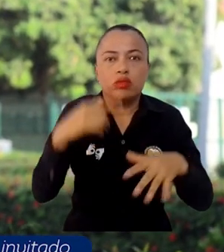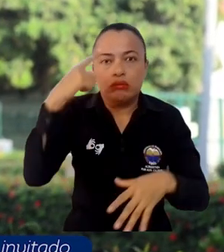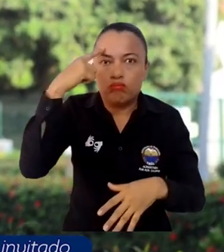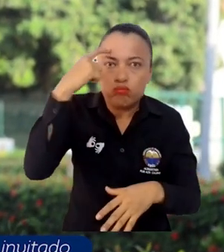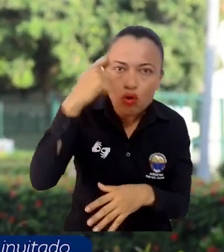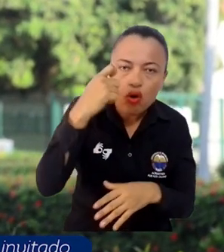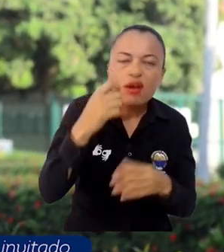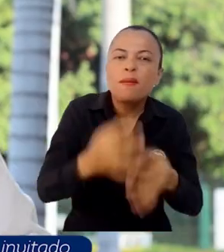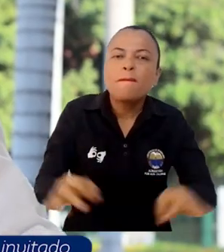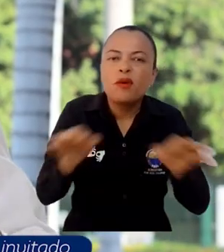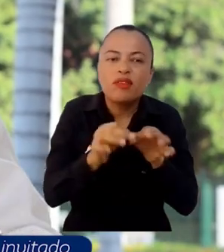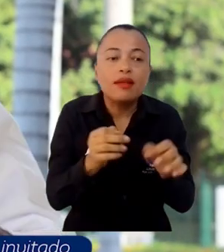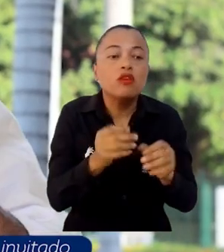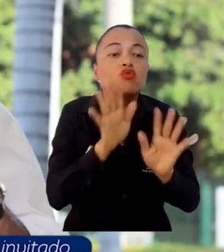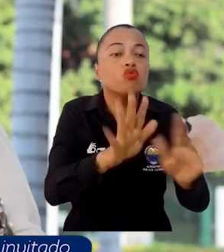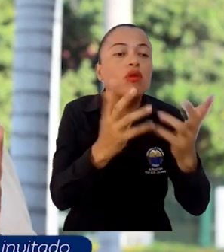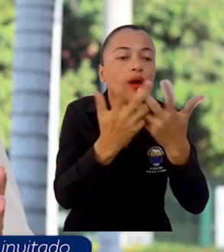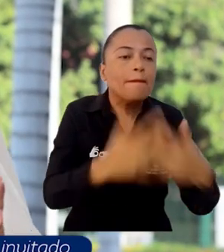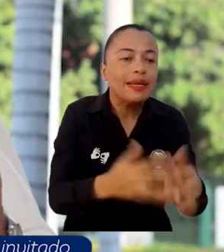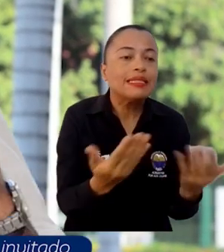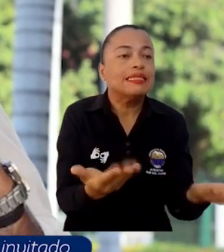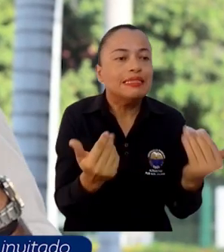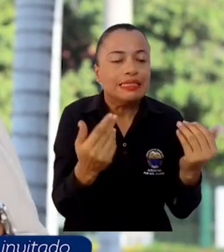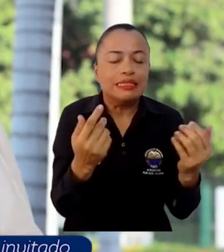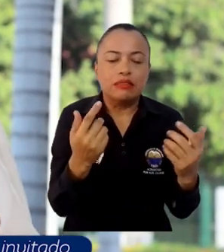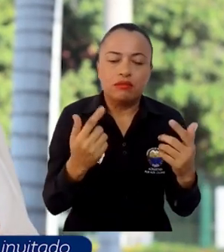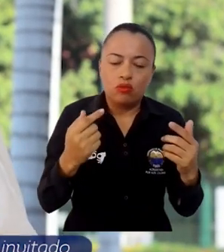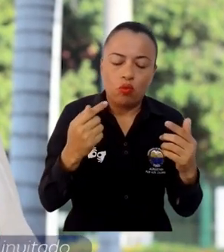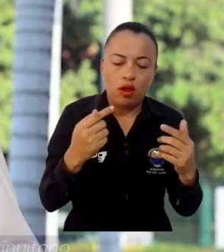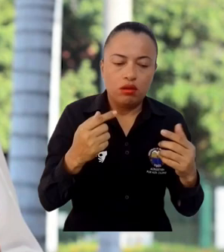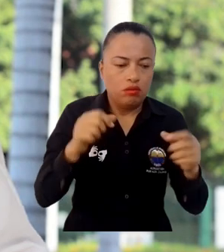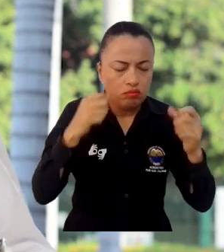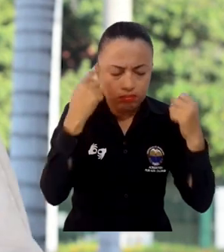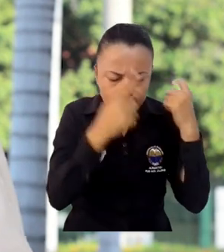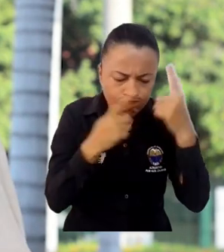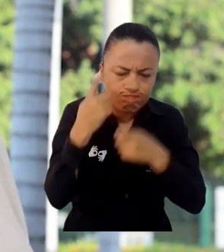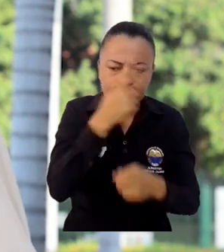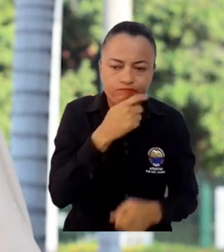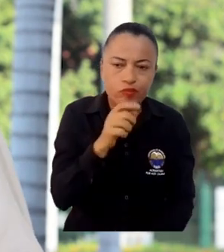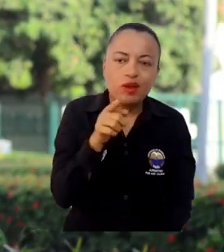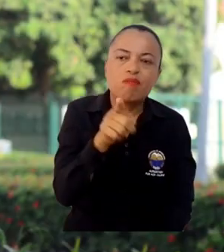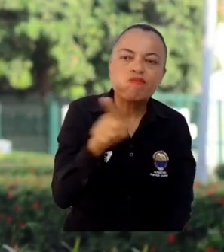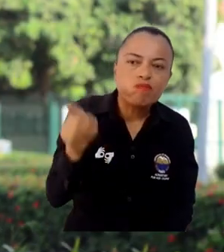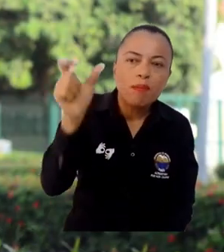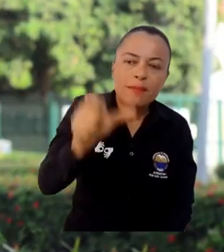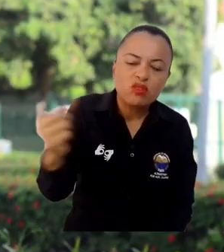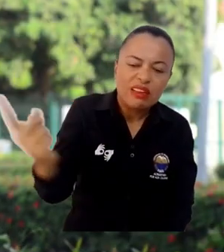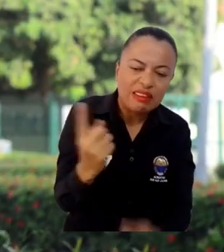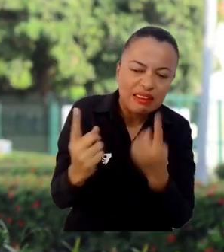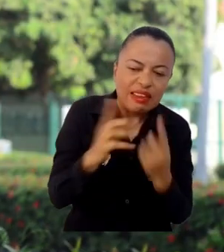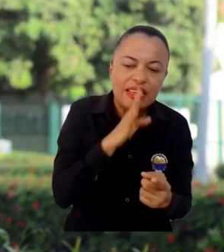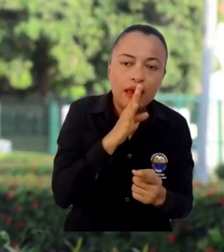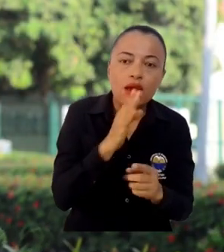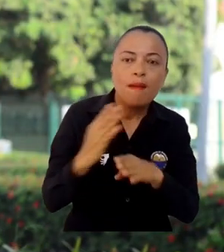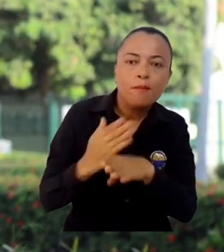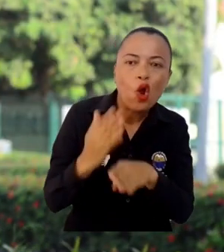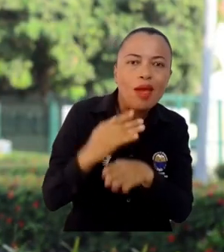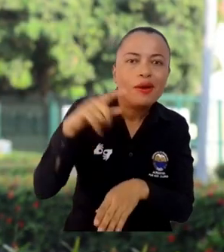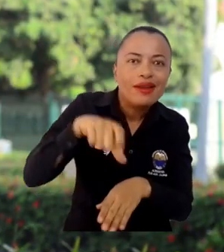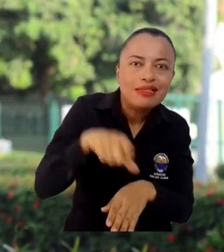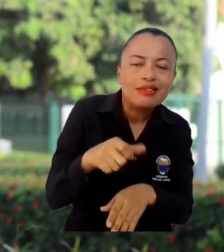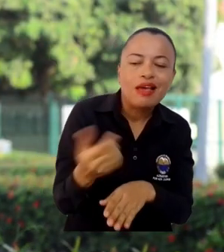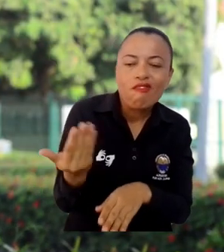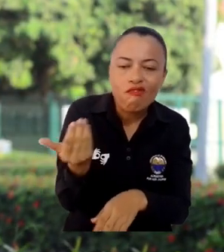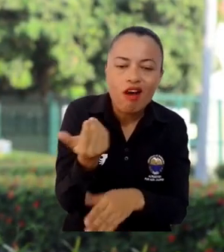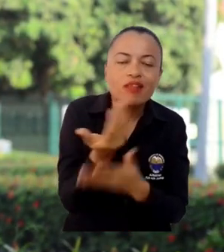empresas a que nuevamente pensaran como si estuvieran arrancando quiénes son sus clientes, qué problemas se les están resolviendo.